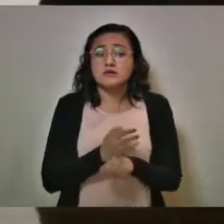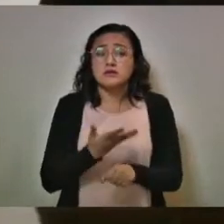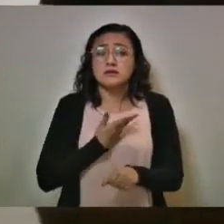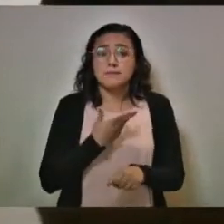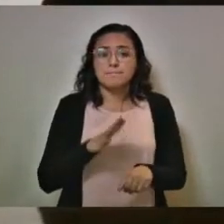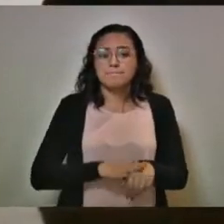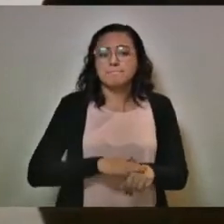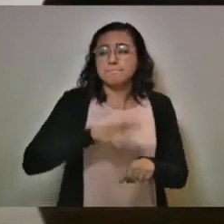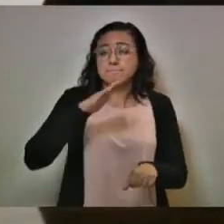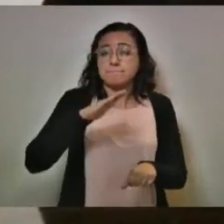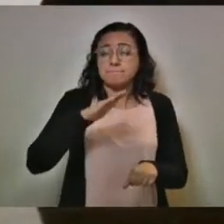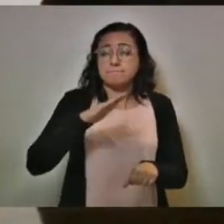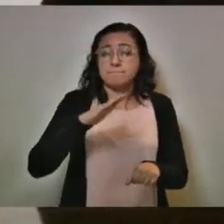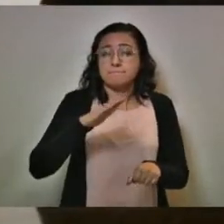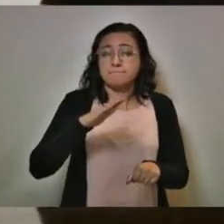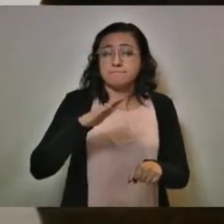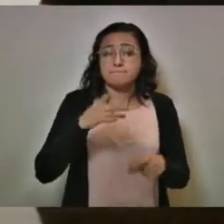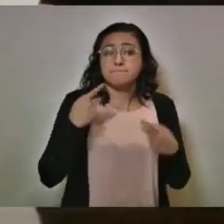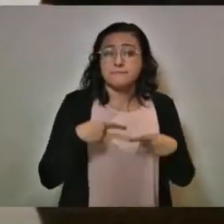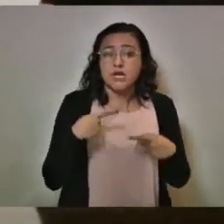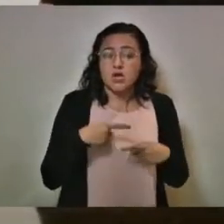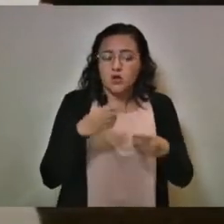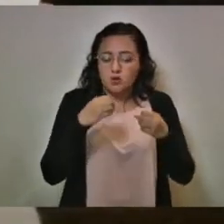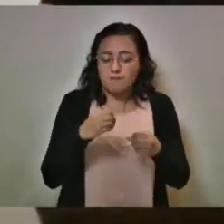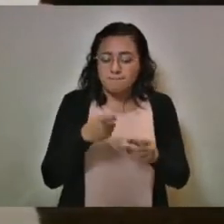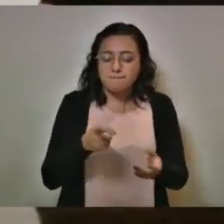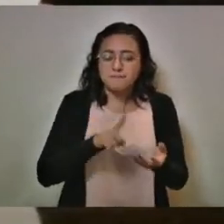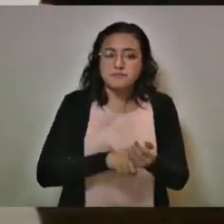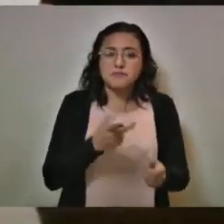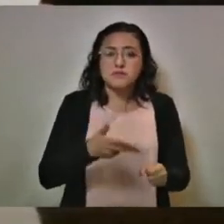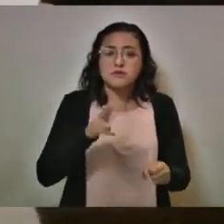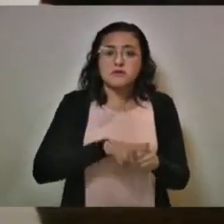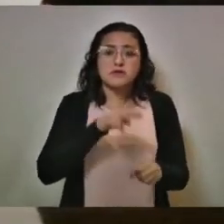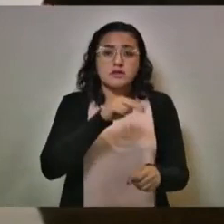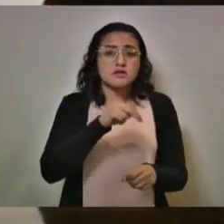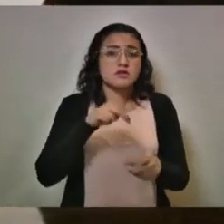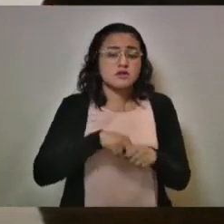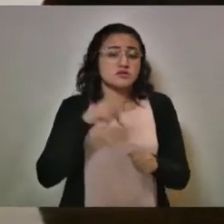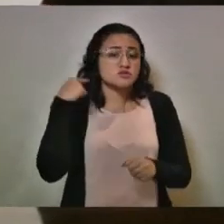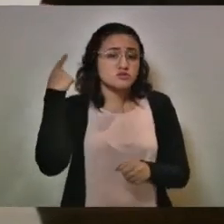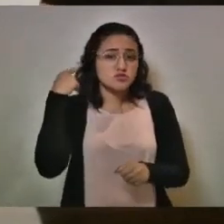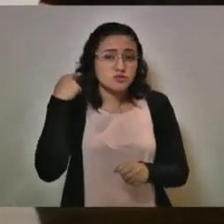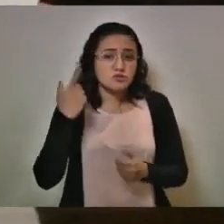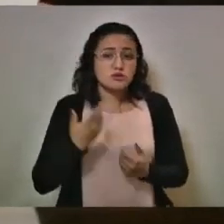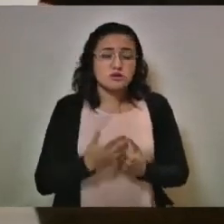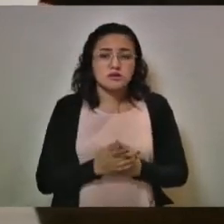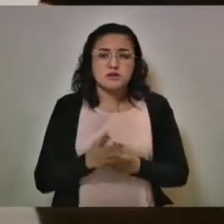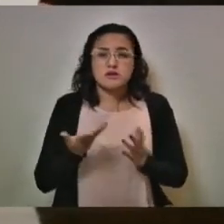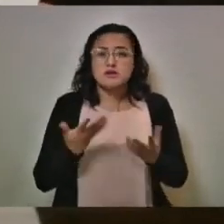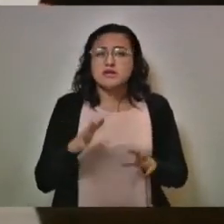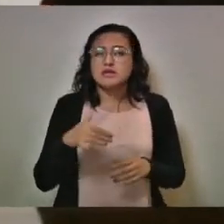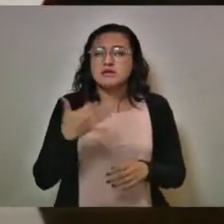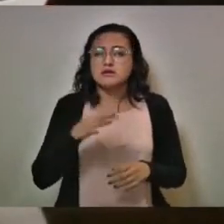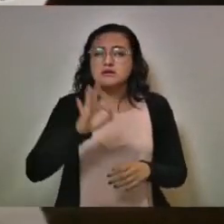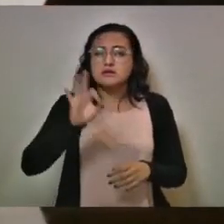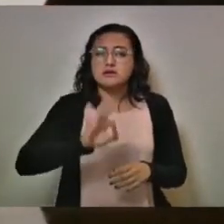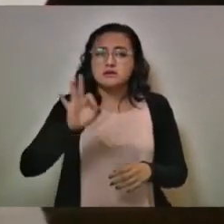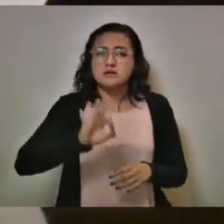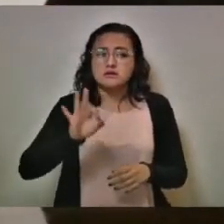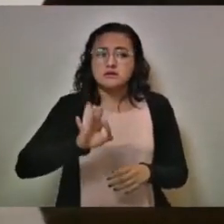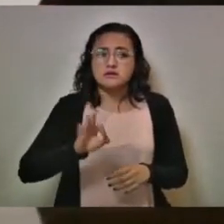mayor demanda. Tenemos todavía en el hospital de Cholula, cerca del 15%